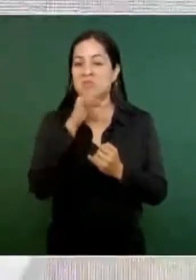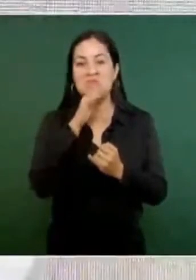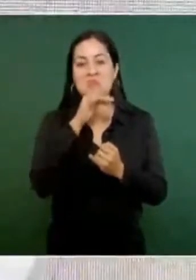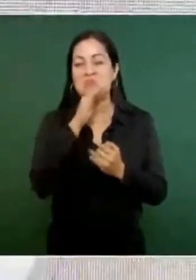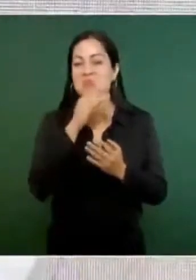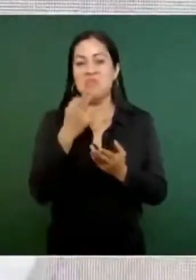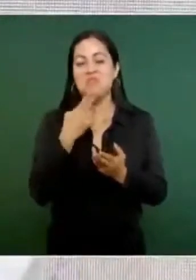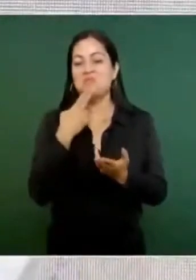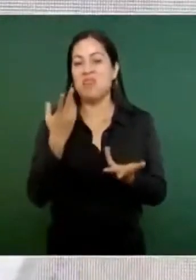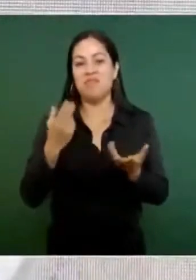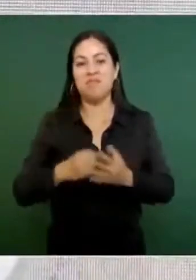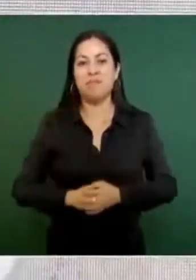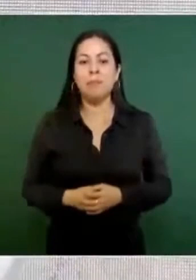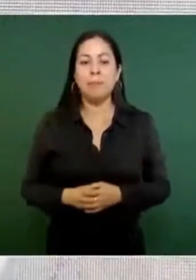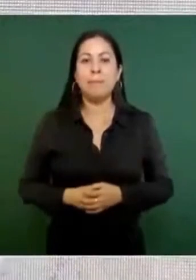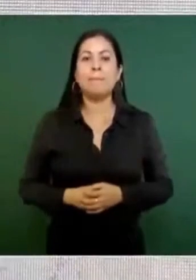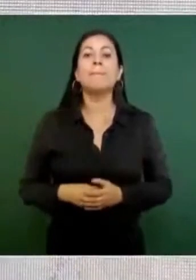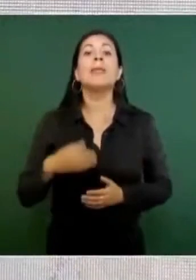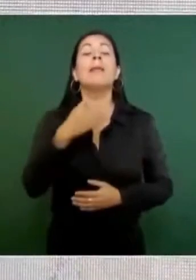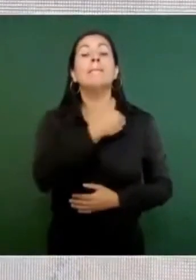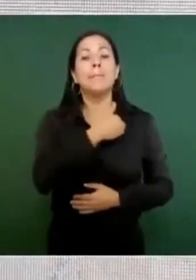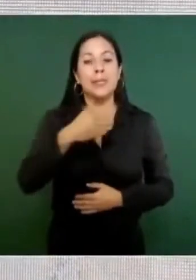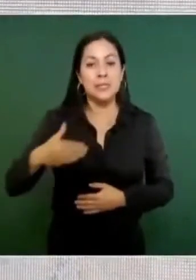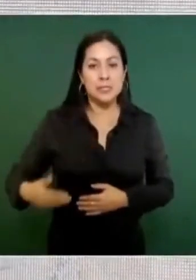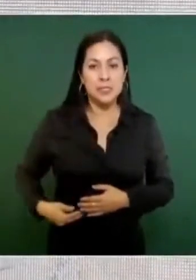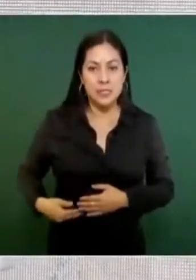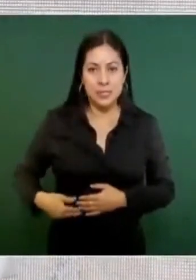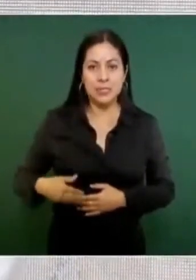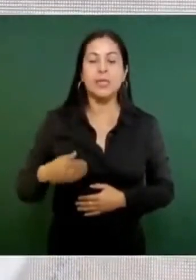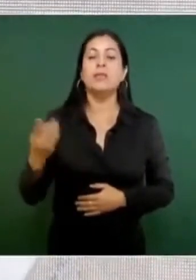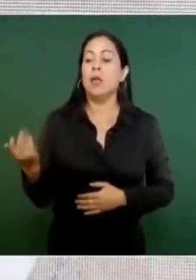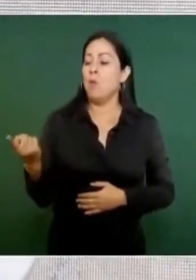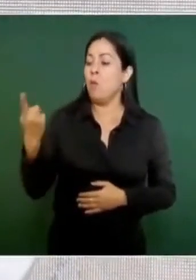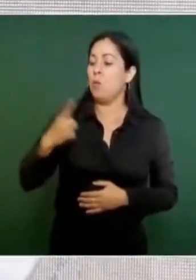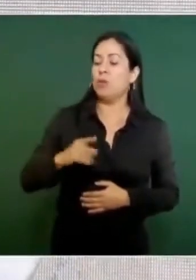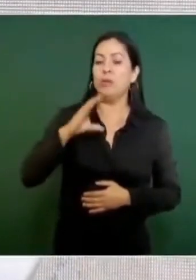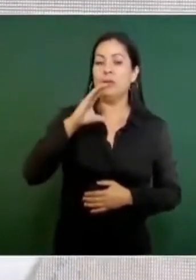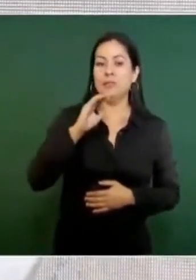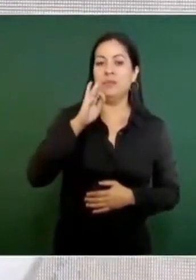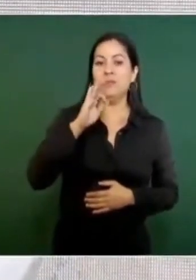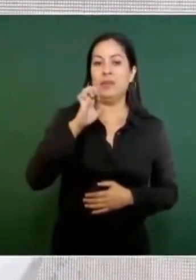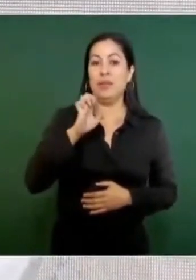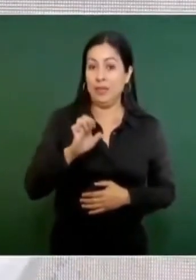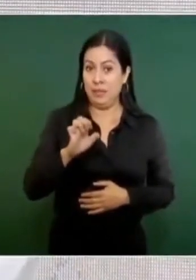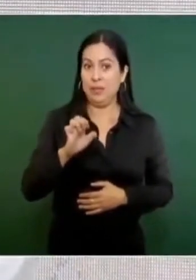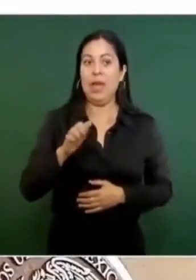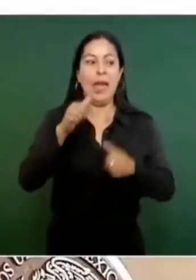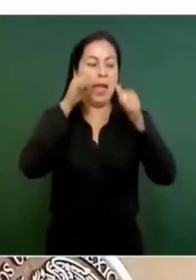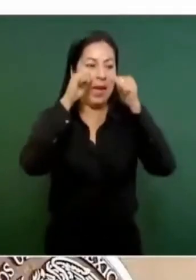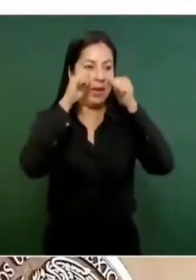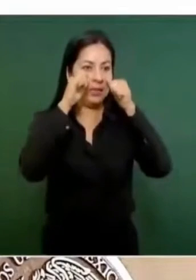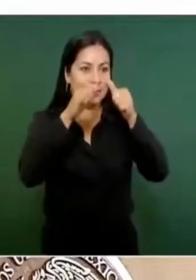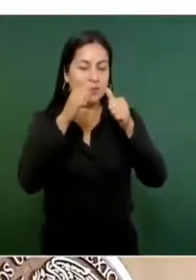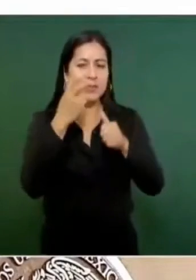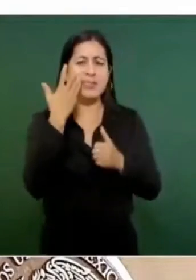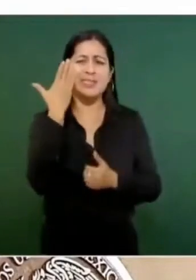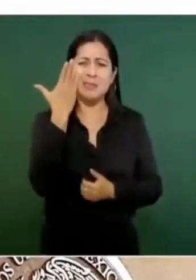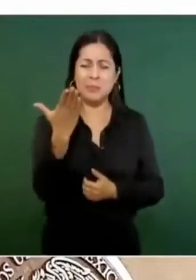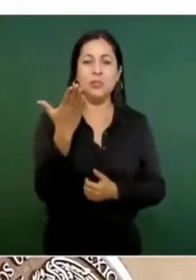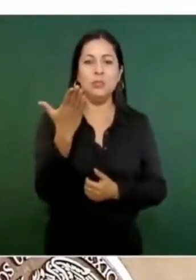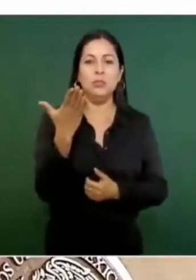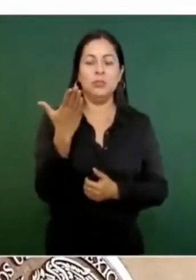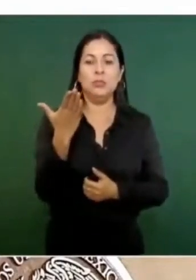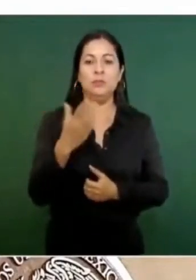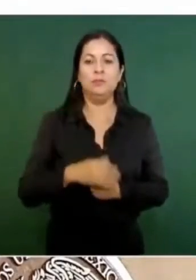general. El presidente ordenó a la Comisión Federal de Electricidad atender esta petición